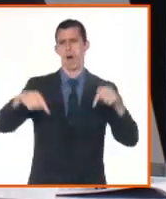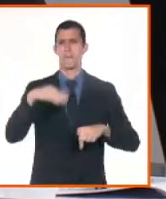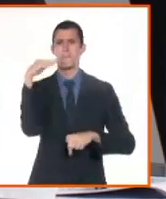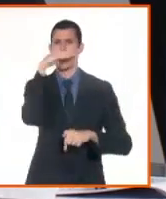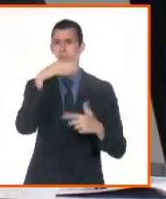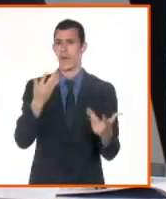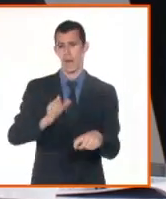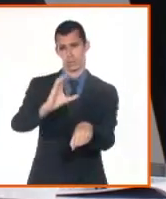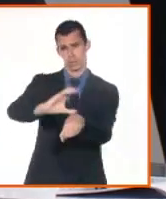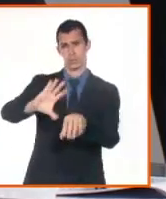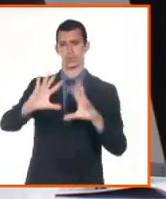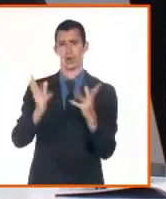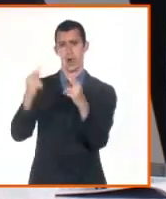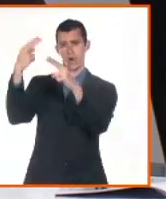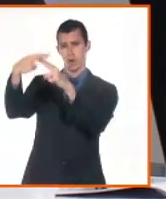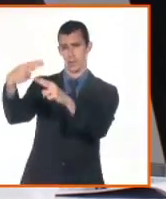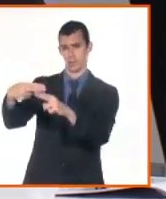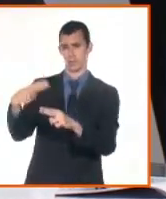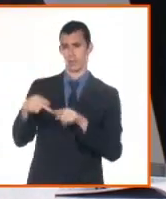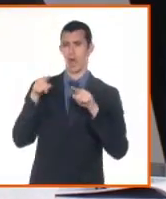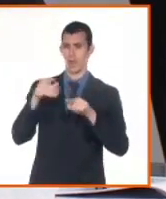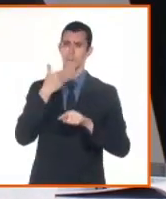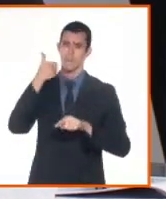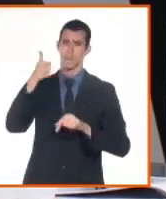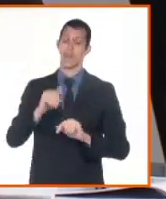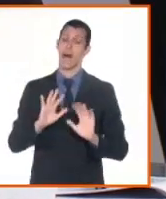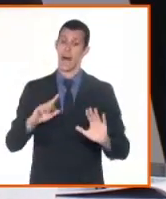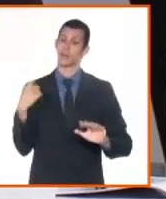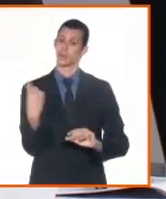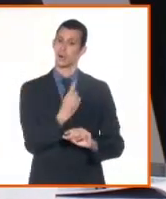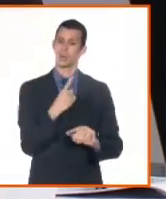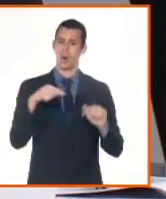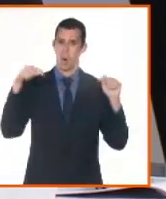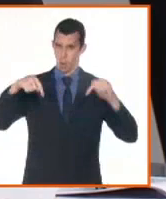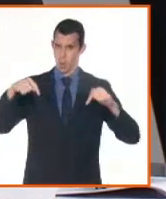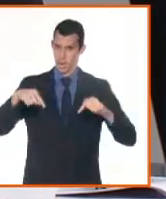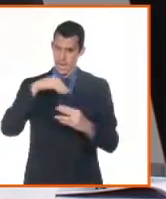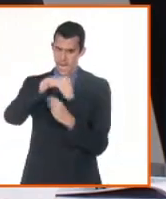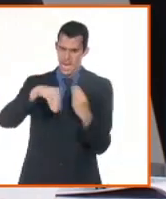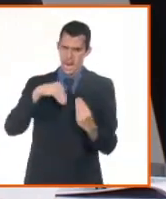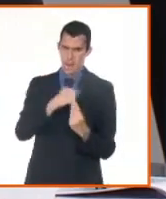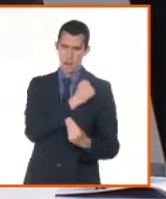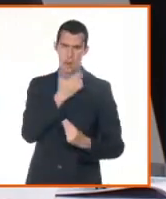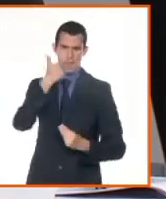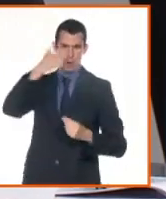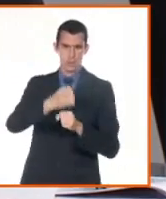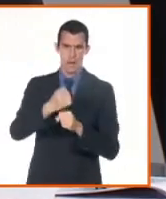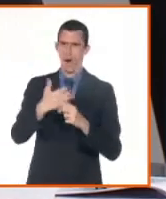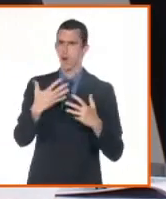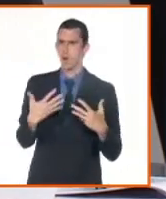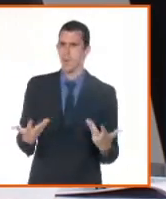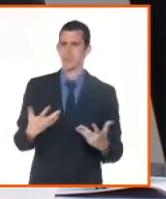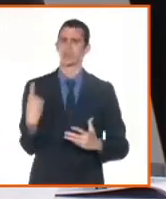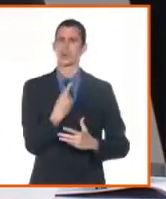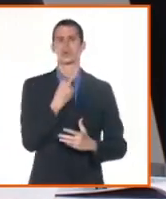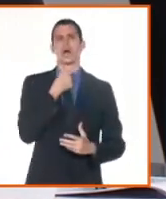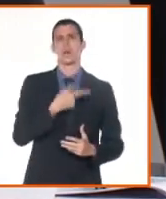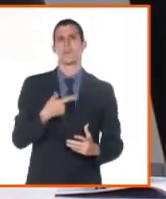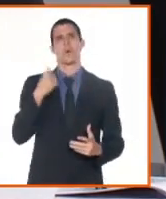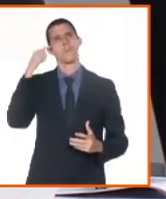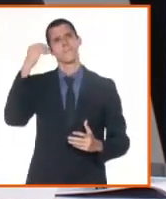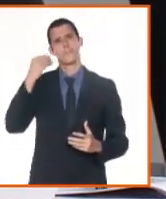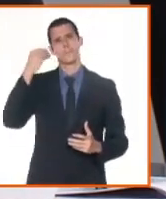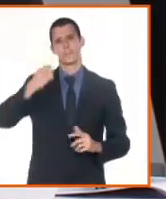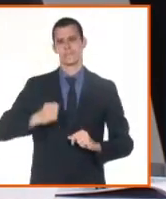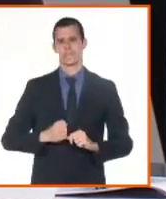un soporte informático con una normativa jurídica, o pudiéramos decirlo a la inversa, porque